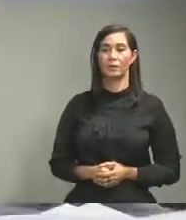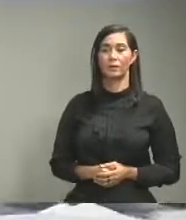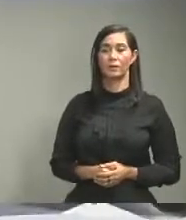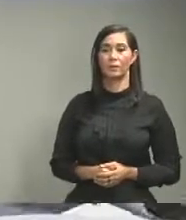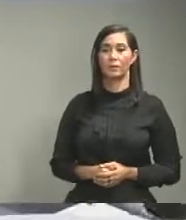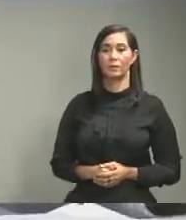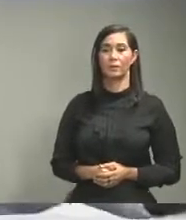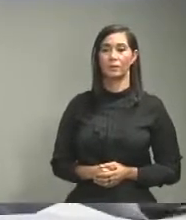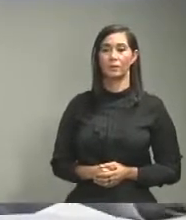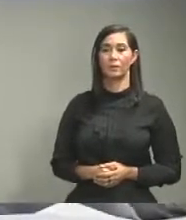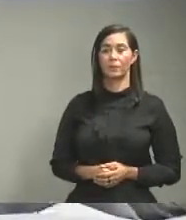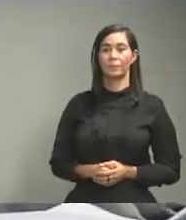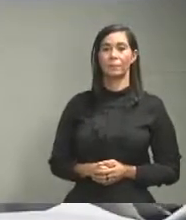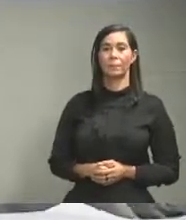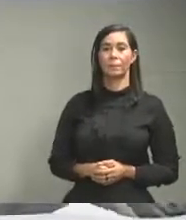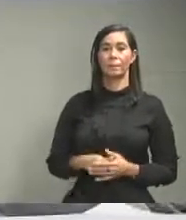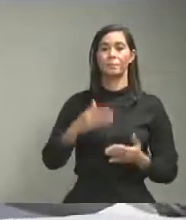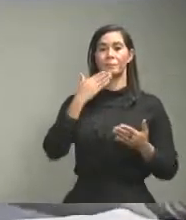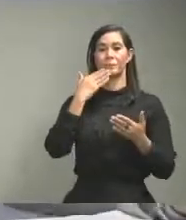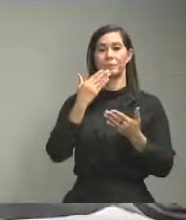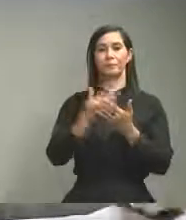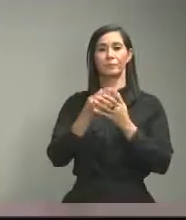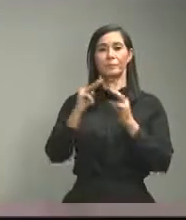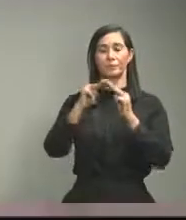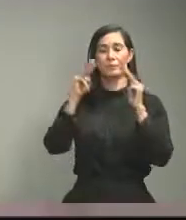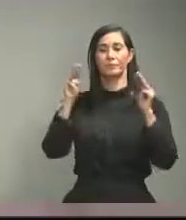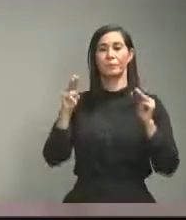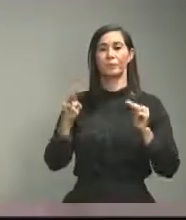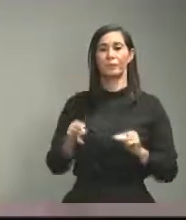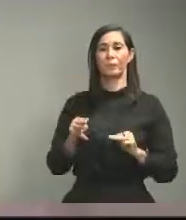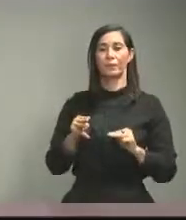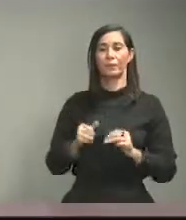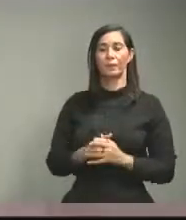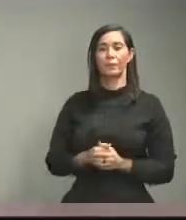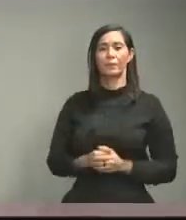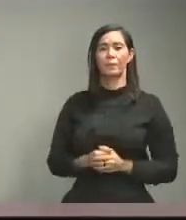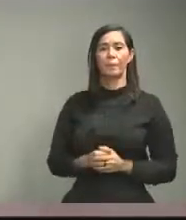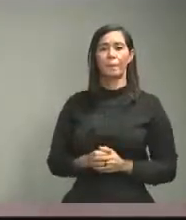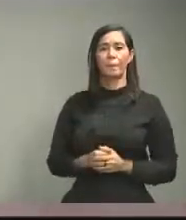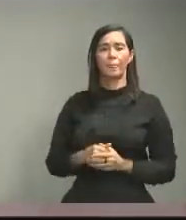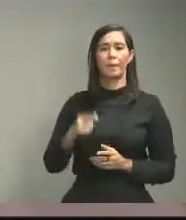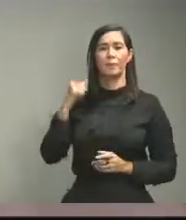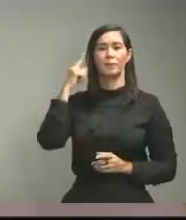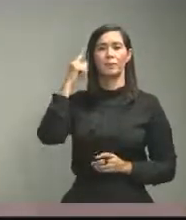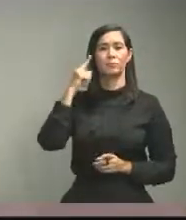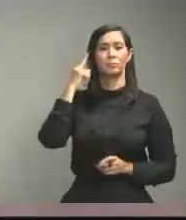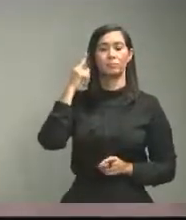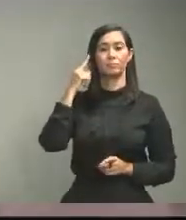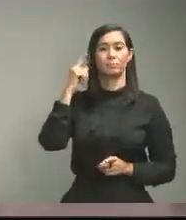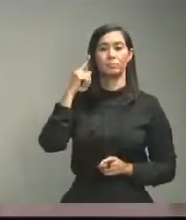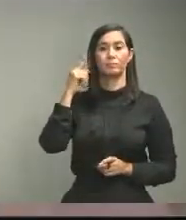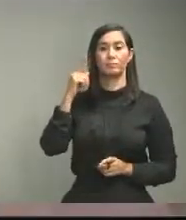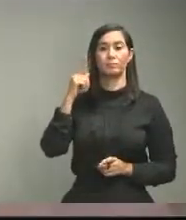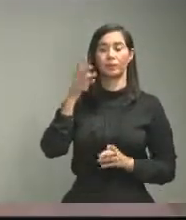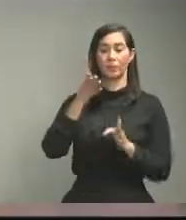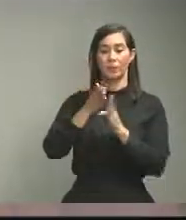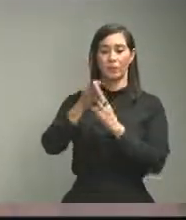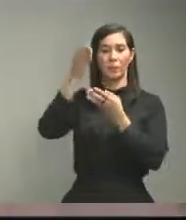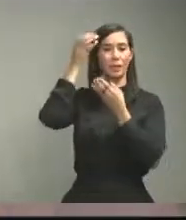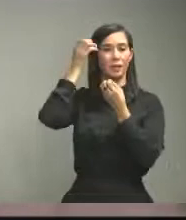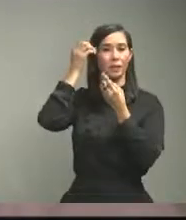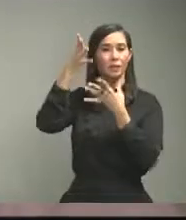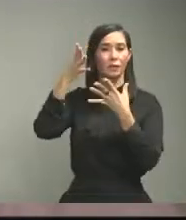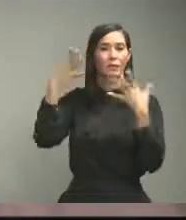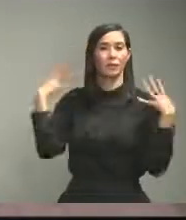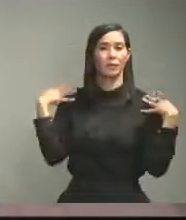si don ministro agradecido haciendo un cruce entre las informaciones de